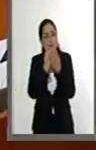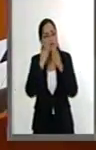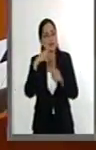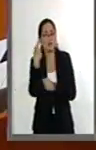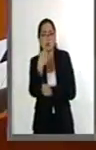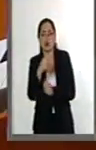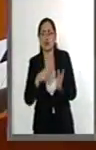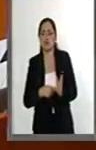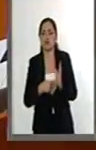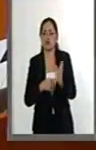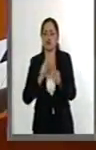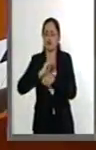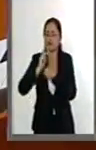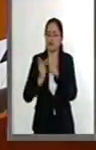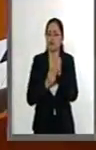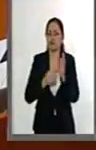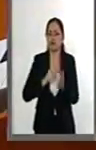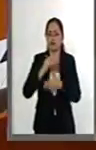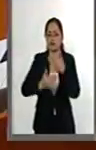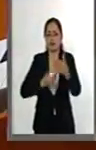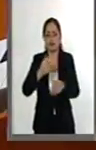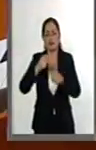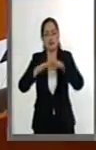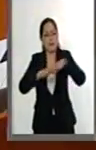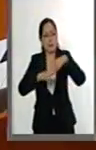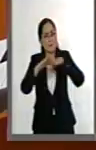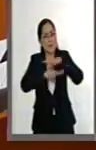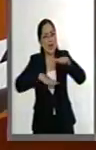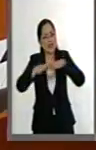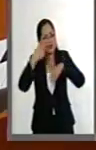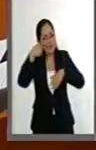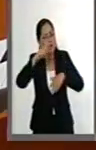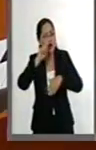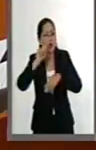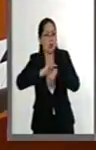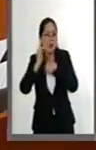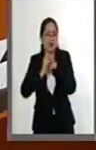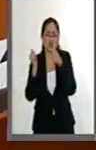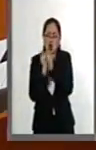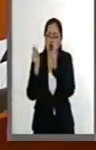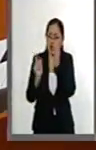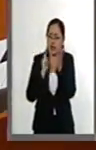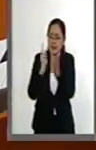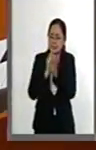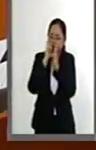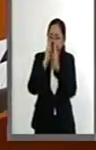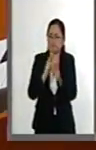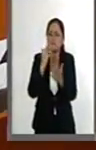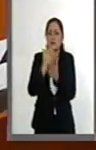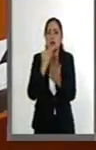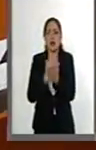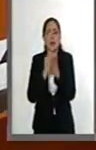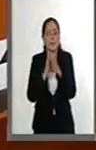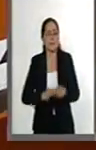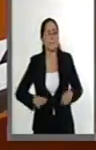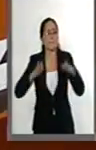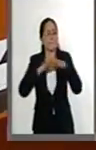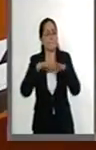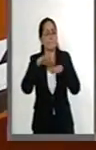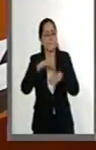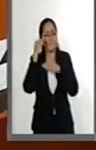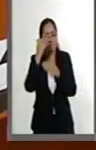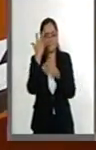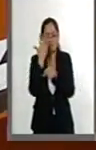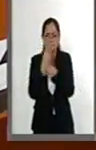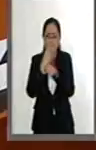judicial que a su vez se traduce en el cimiento del Estado de Derecho en nuestro país. Cabe destacar que las modificaciones en el plazo